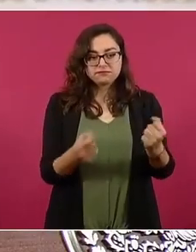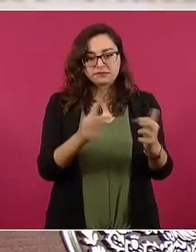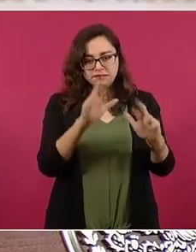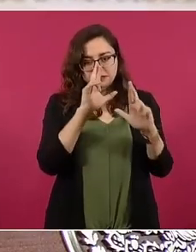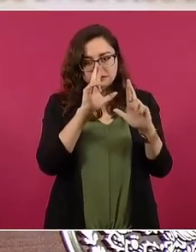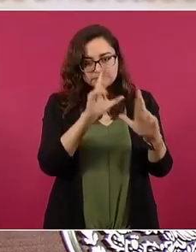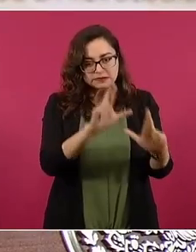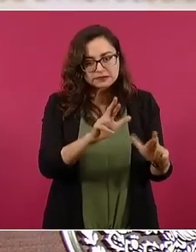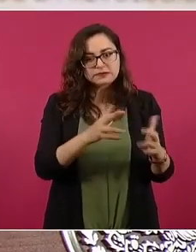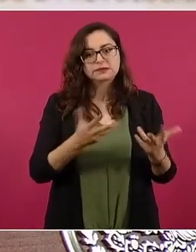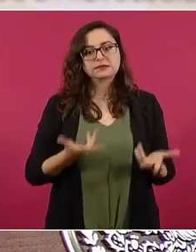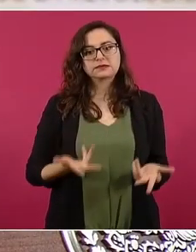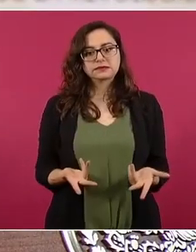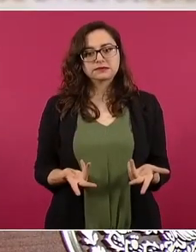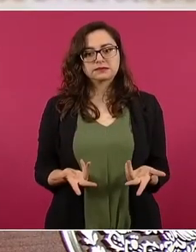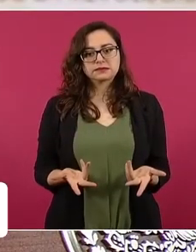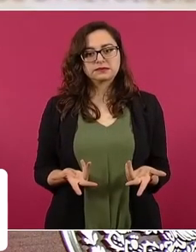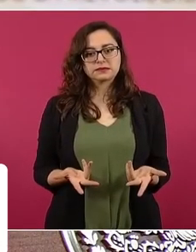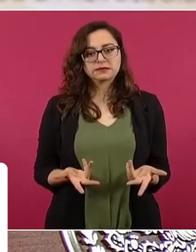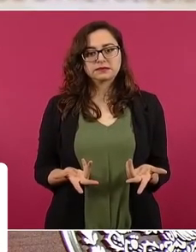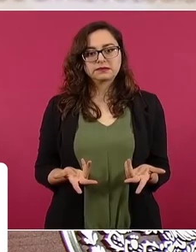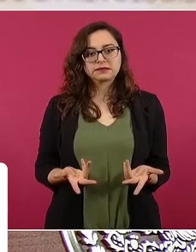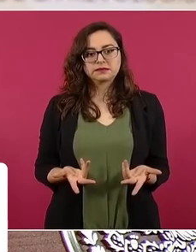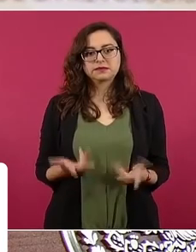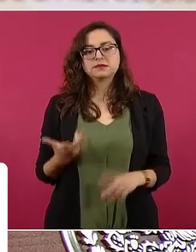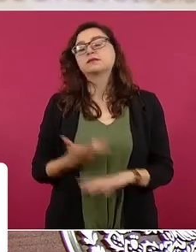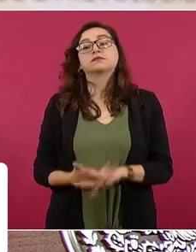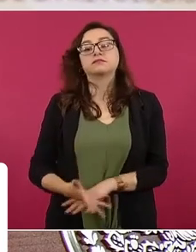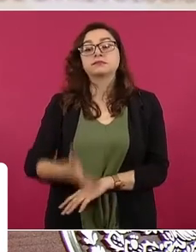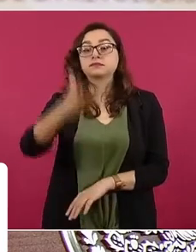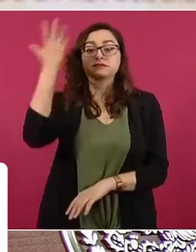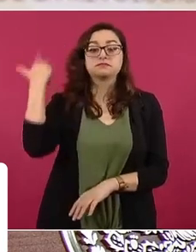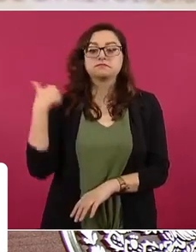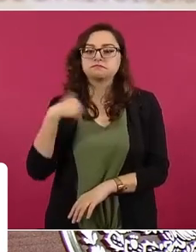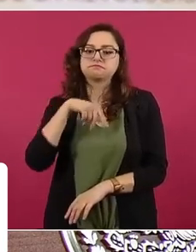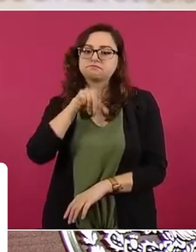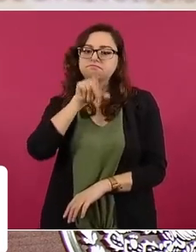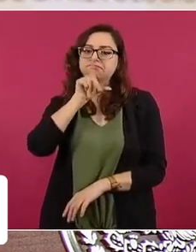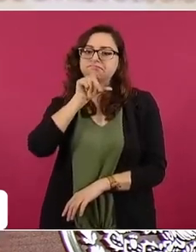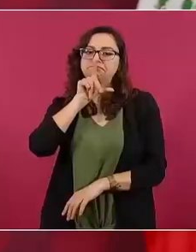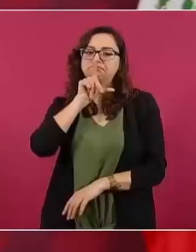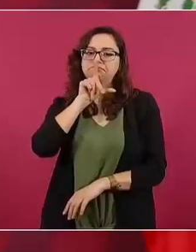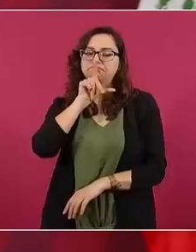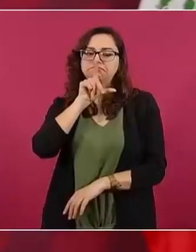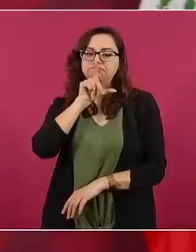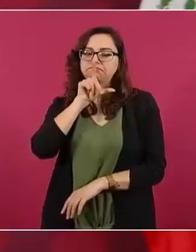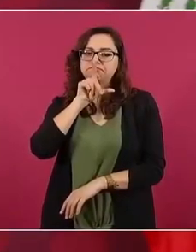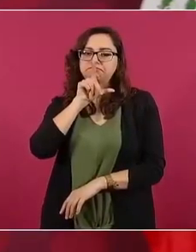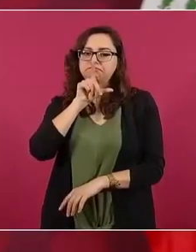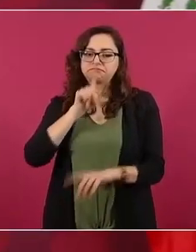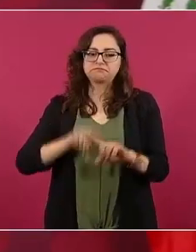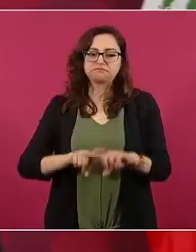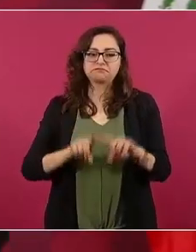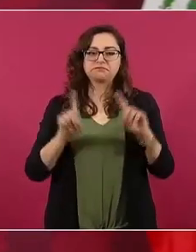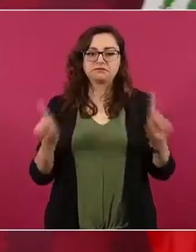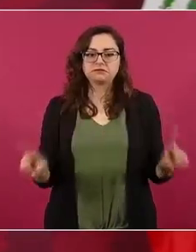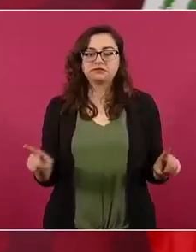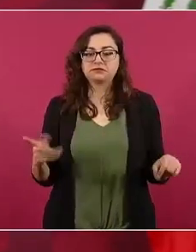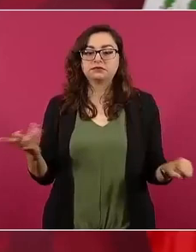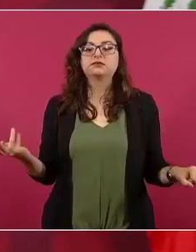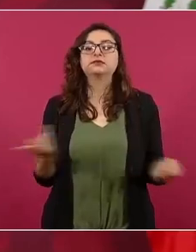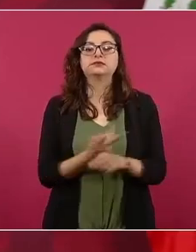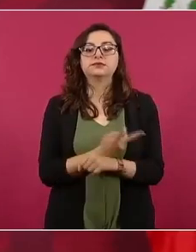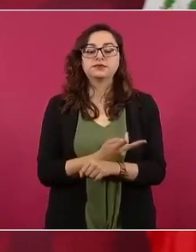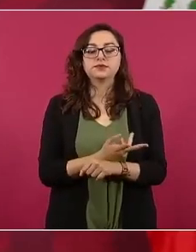por ese clasismo, por